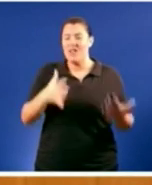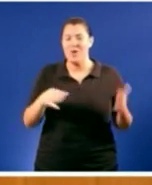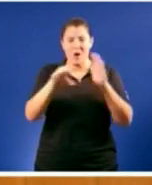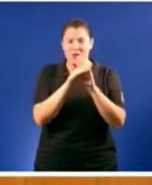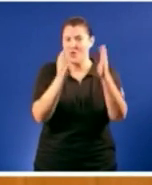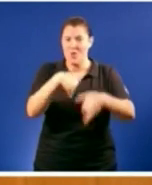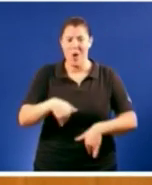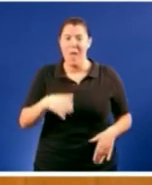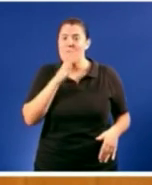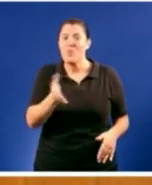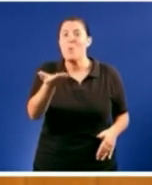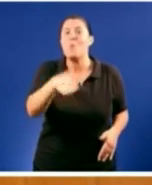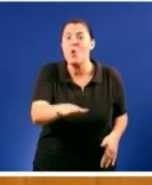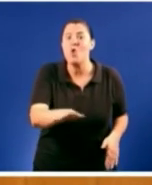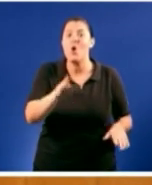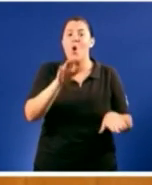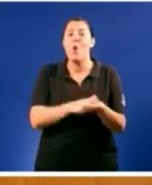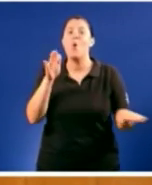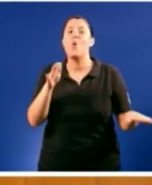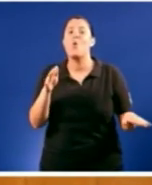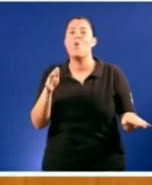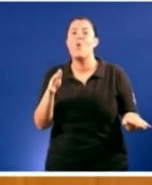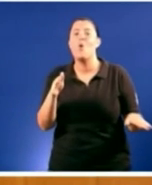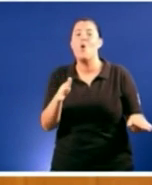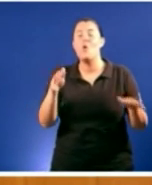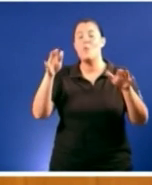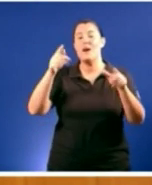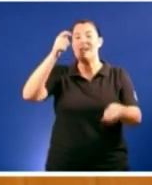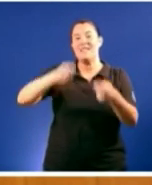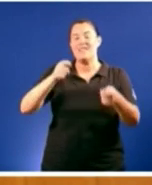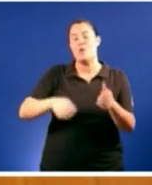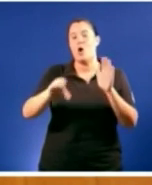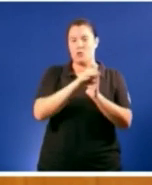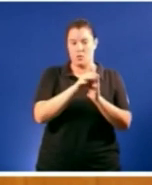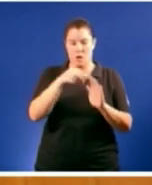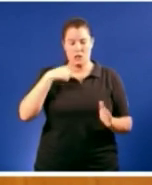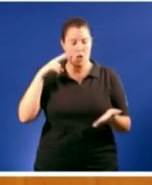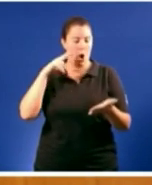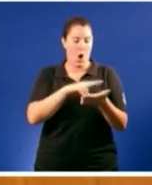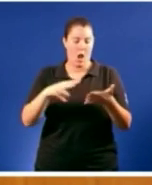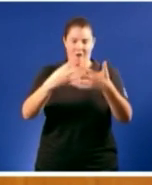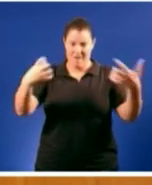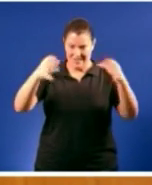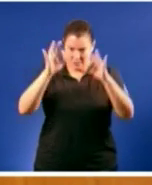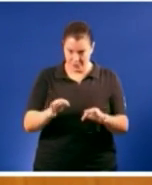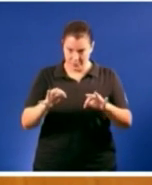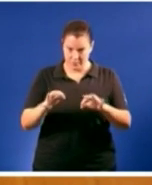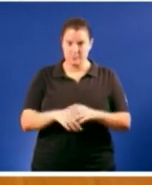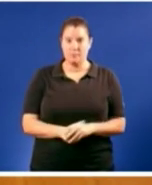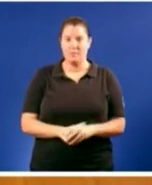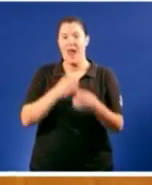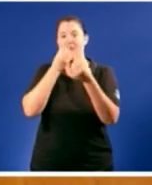golpe de Estado do Tribunal Constitucional. Vou leerse unha cita textual das súas